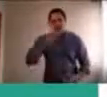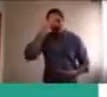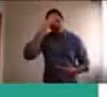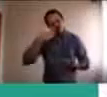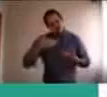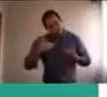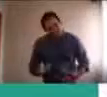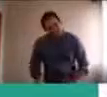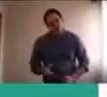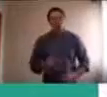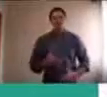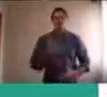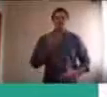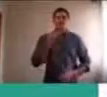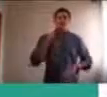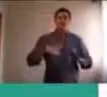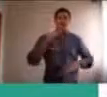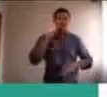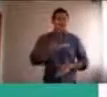chiquitos, hacen caprichos,